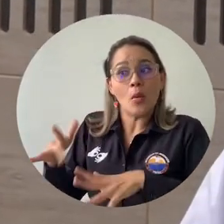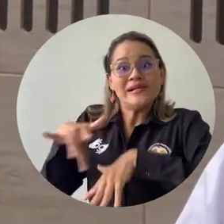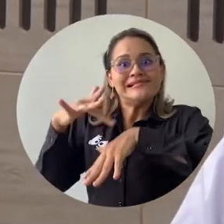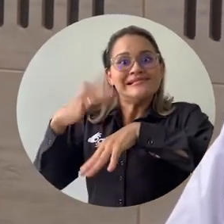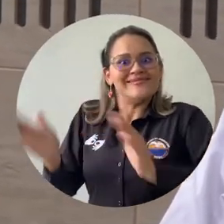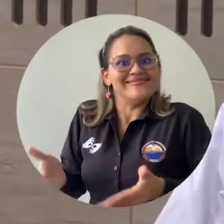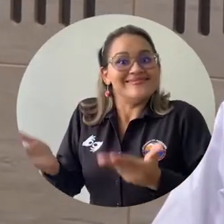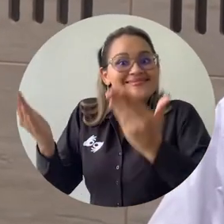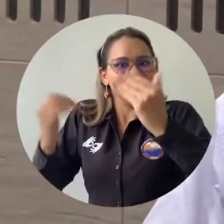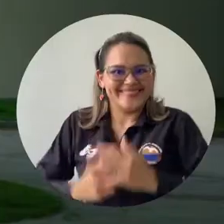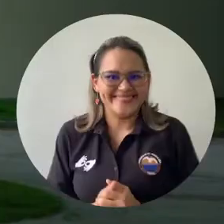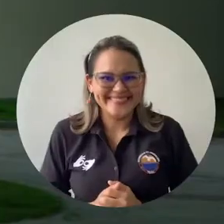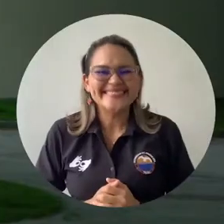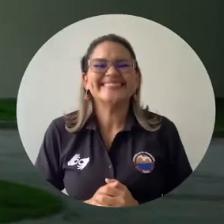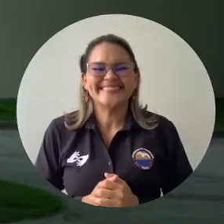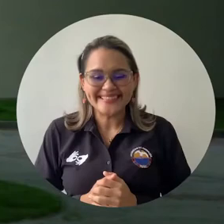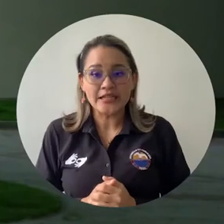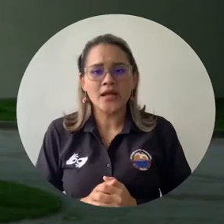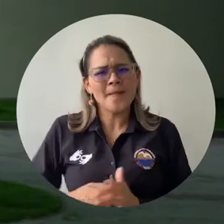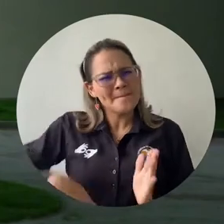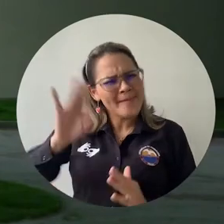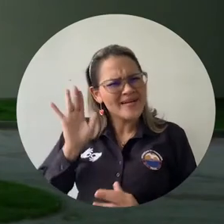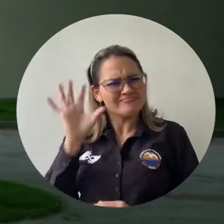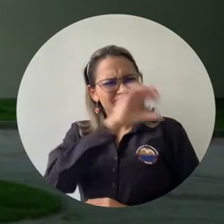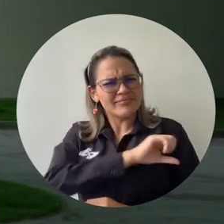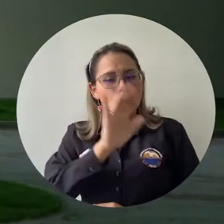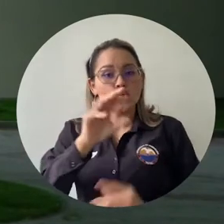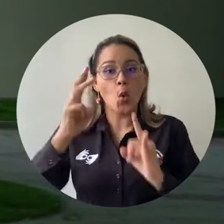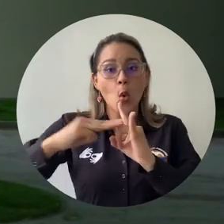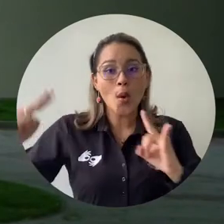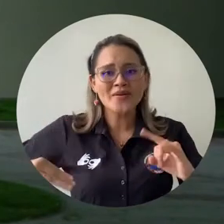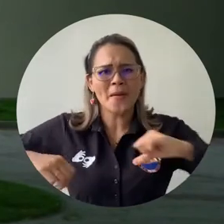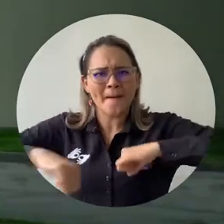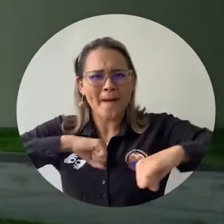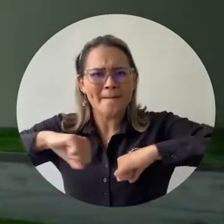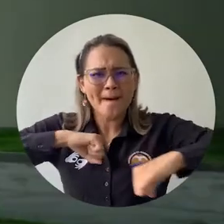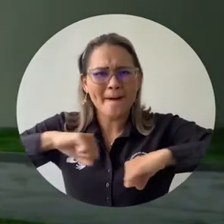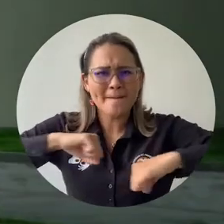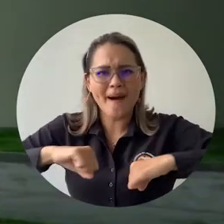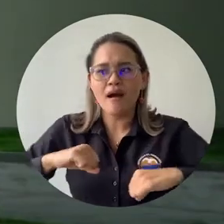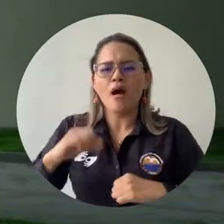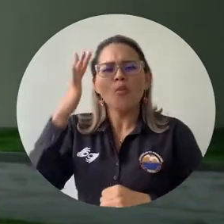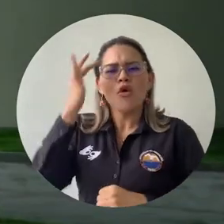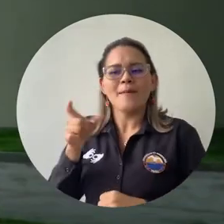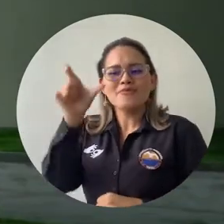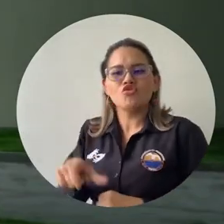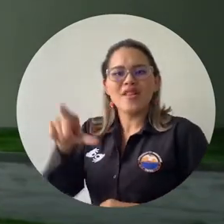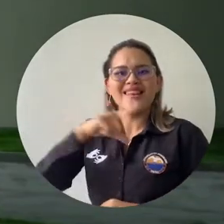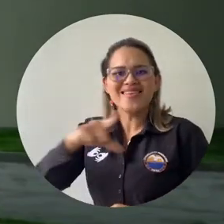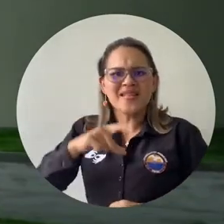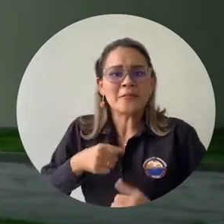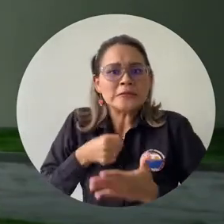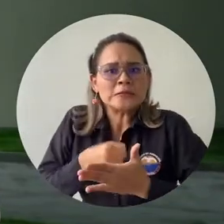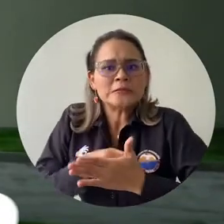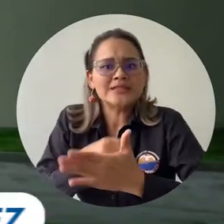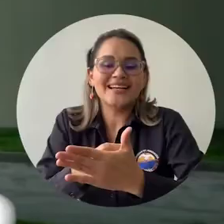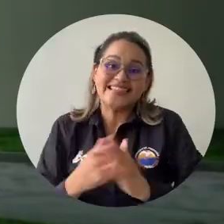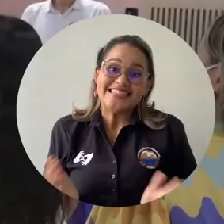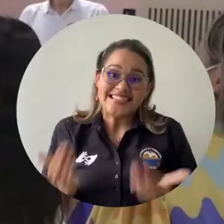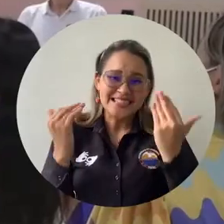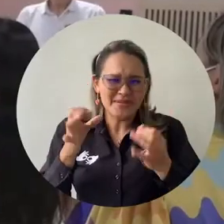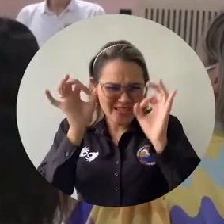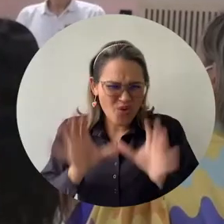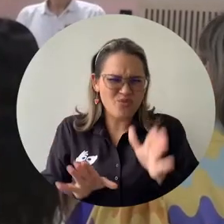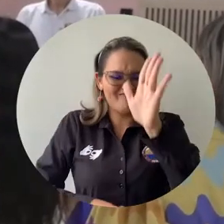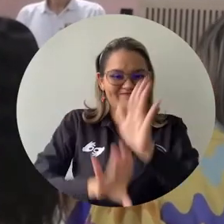continuar a impulsarlo más. Una universidad que está tan pujante, que está tan interesada en crecer, con un líder como estos va a llegar muy